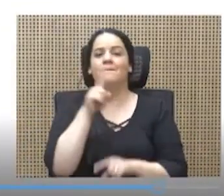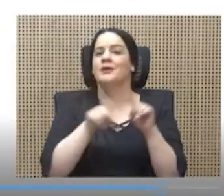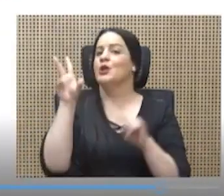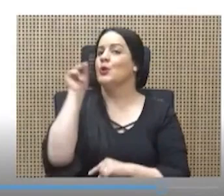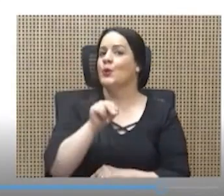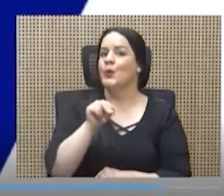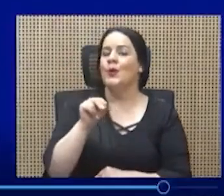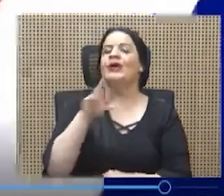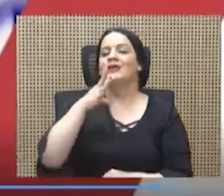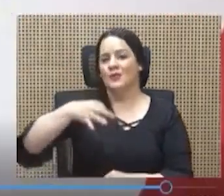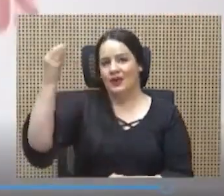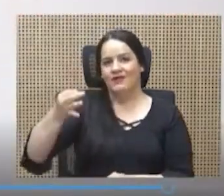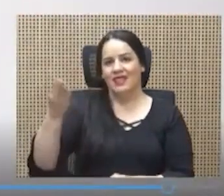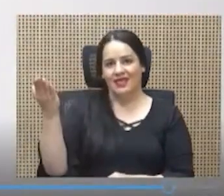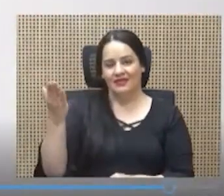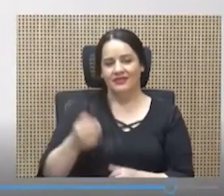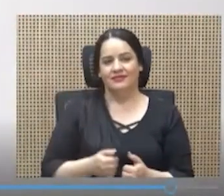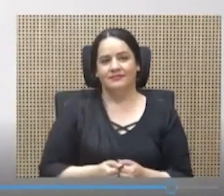Es una realidad.